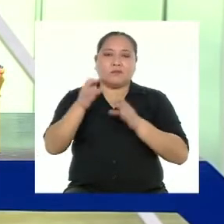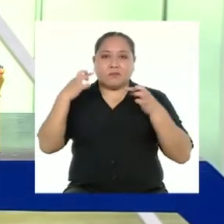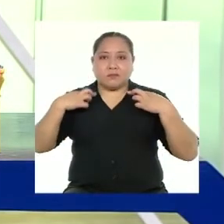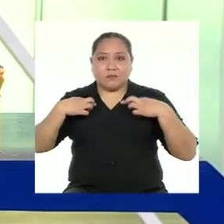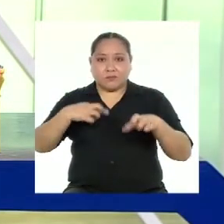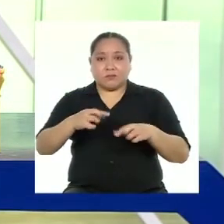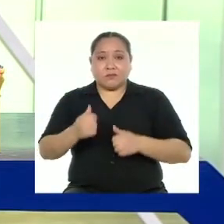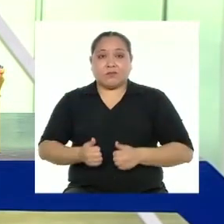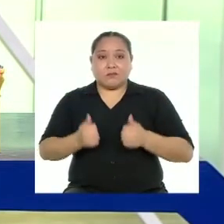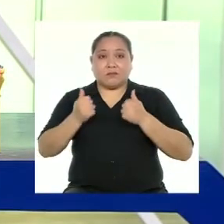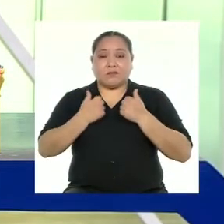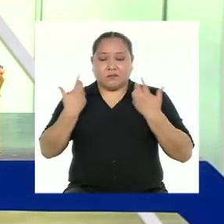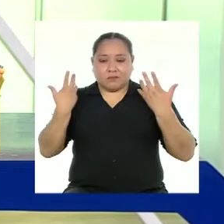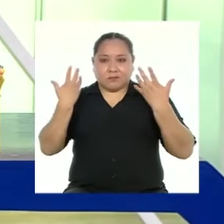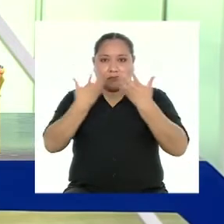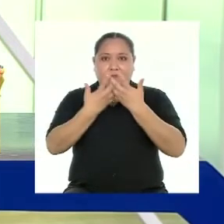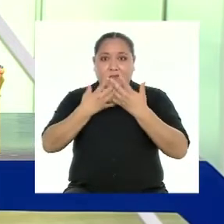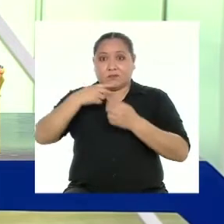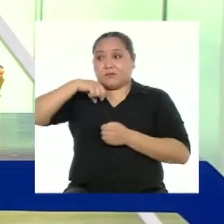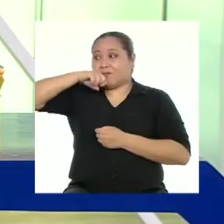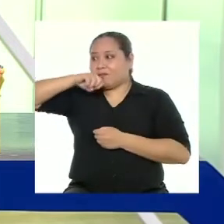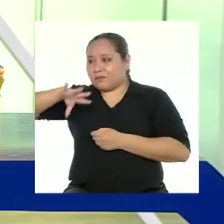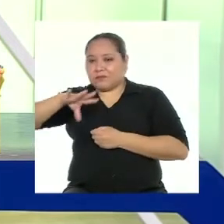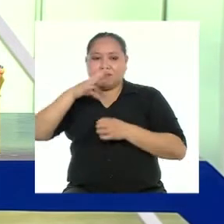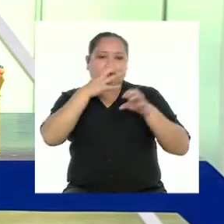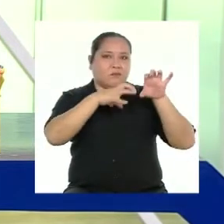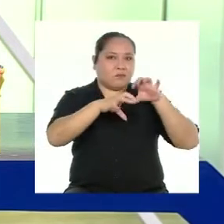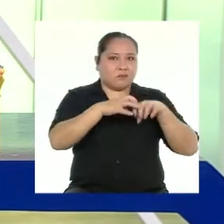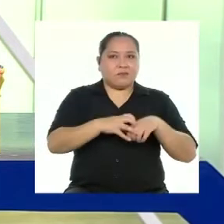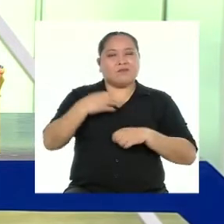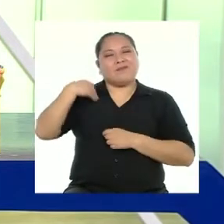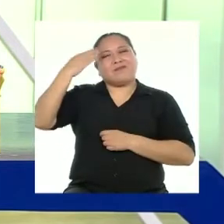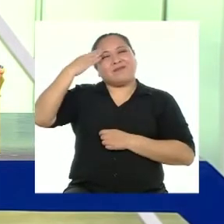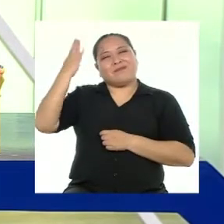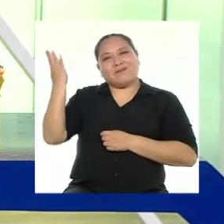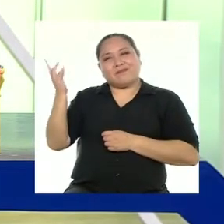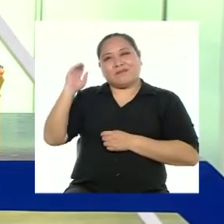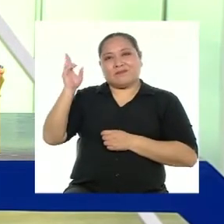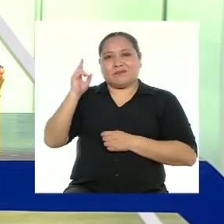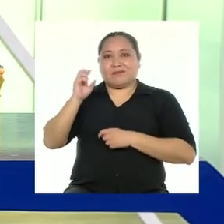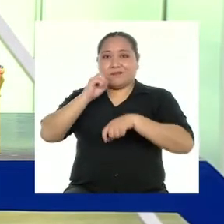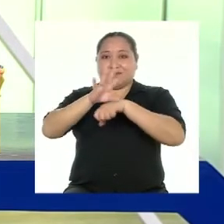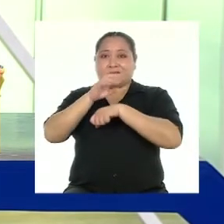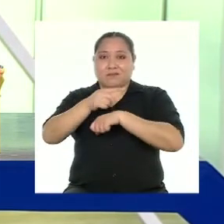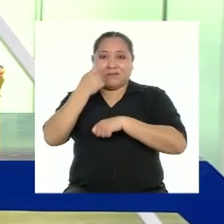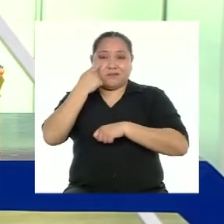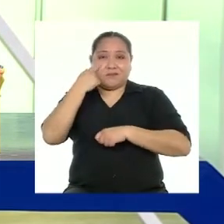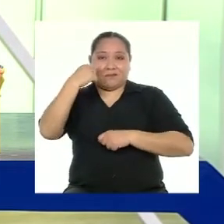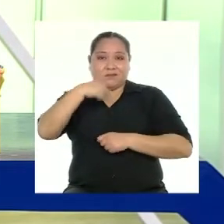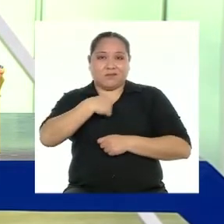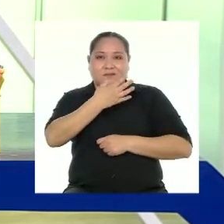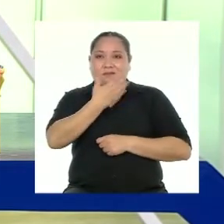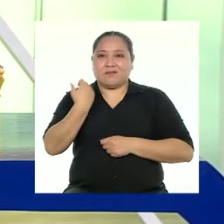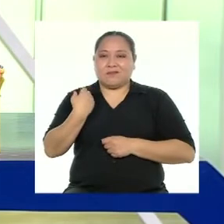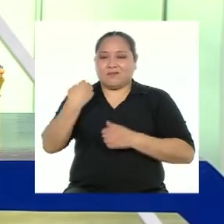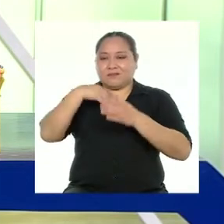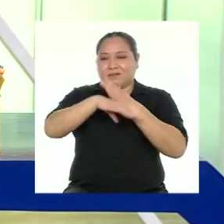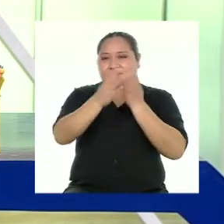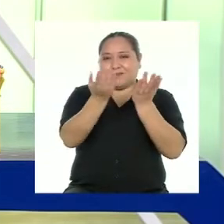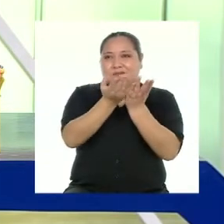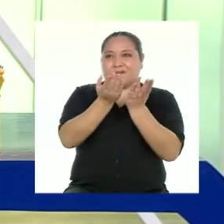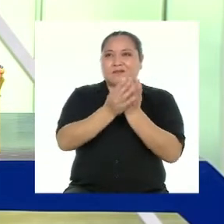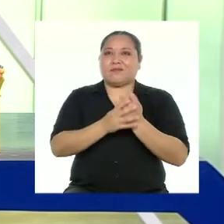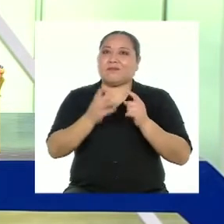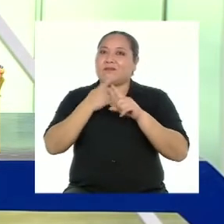tener una vida más coherente con lo que decimos y hacemos. Yo sé que la profesora tiene unos tips para conocernos mejor a nivel académico.